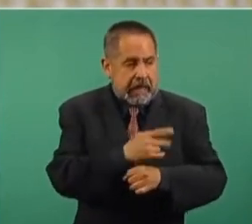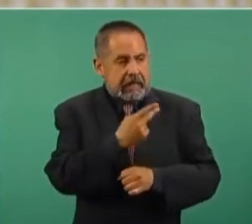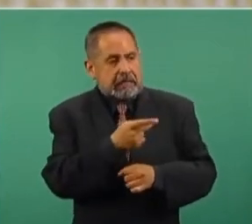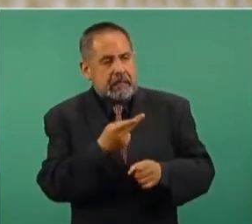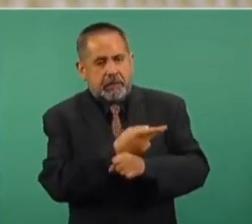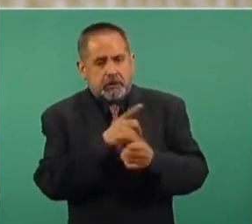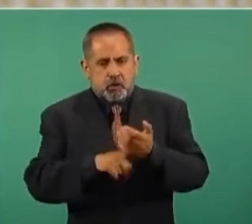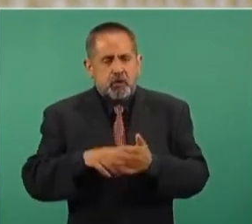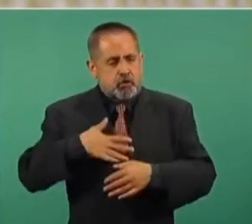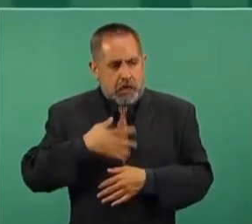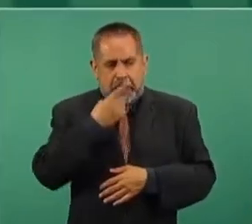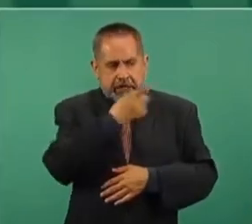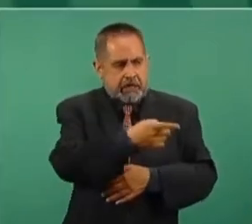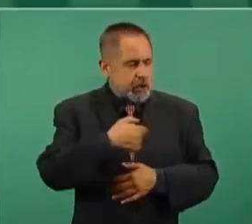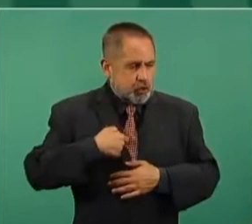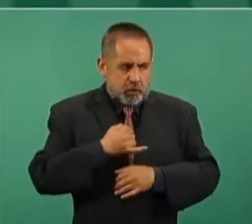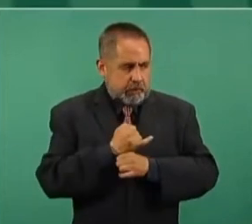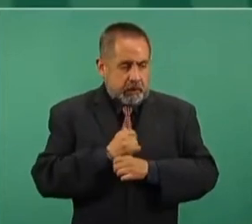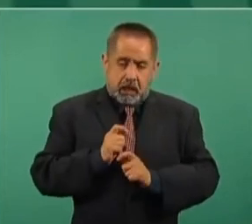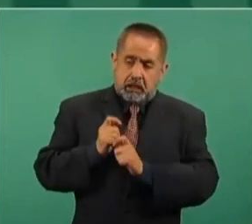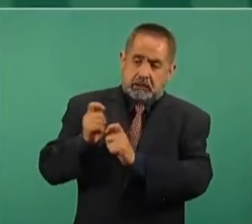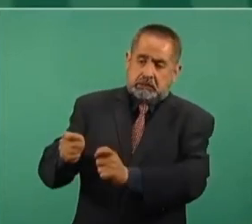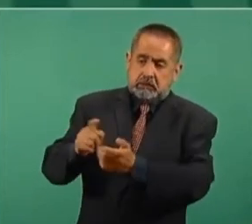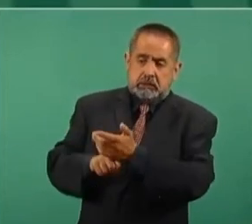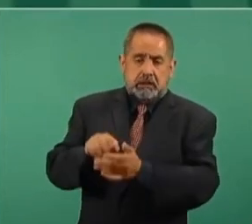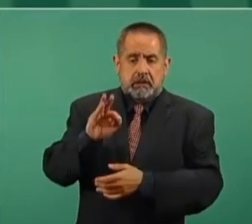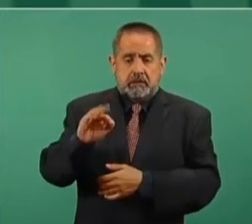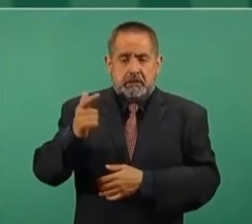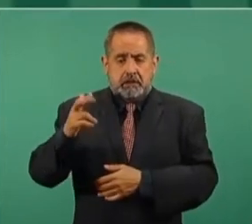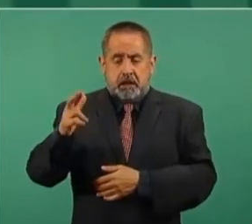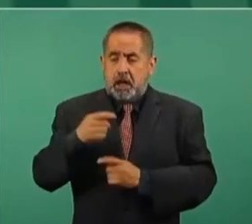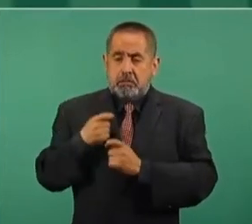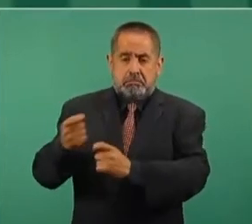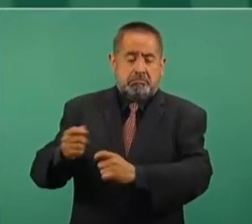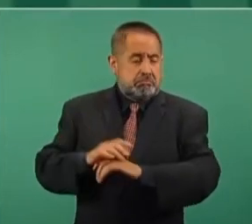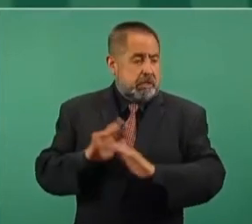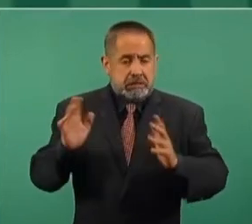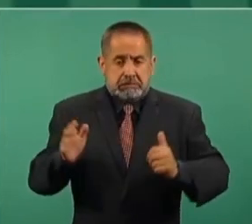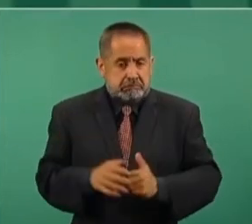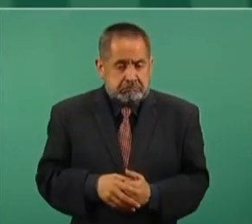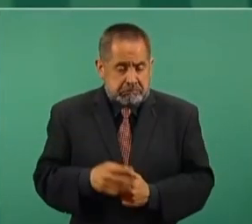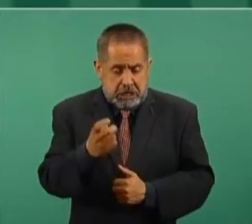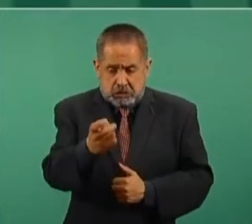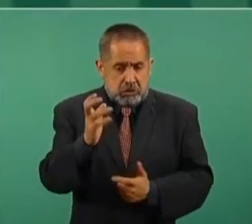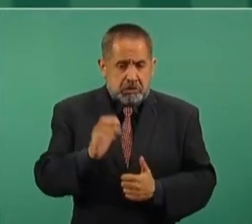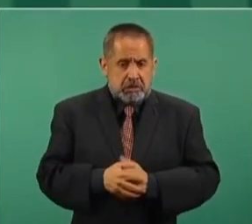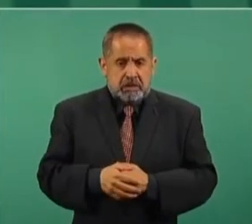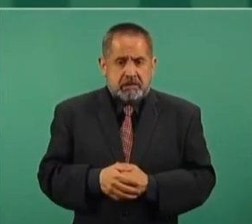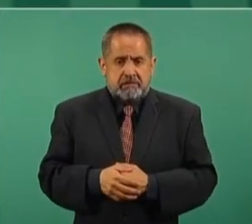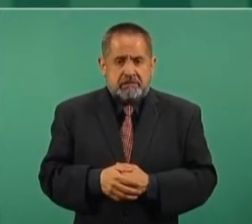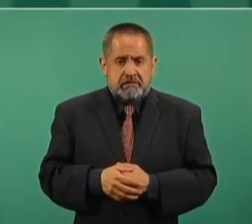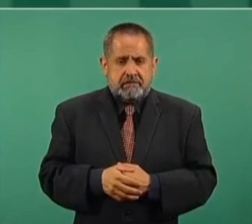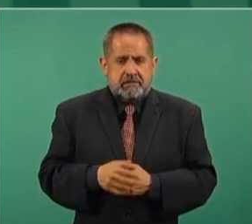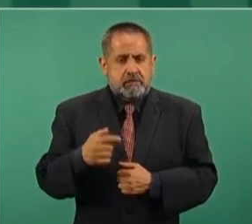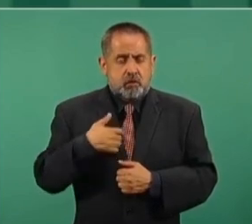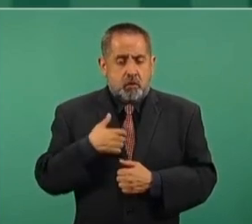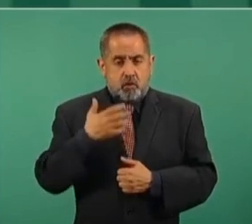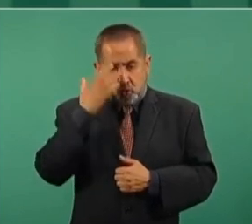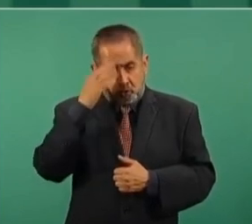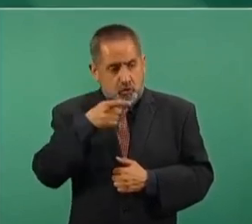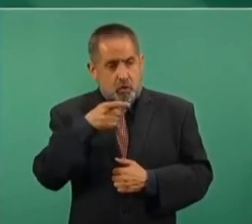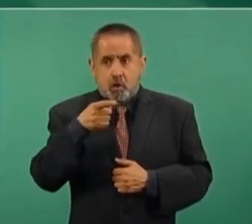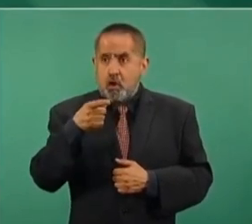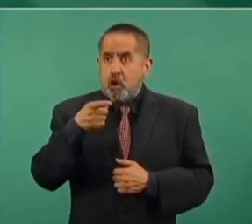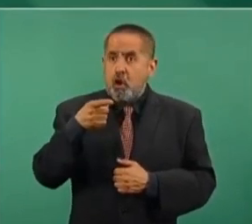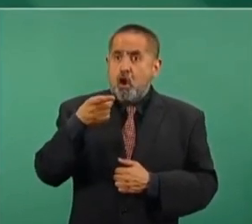caso, así lo dijimos, está en manos de la fiscalía. Entonces, pues no tenemos nosotros conocimiento de